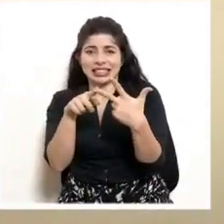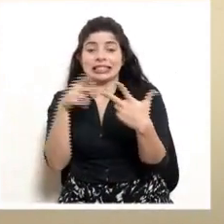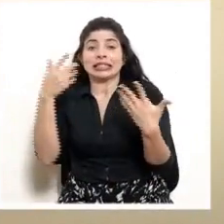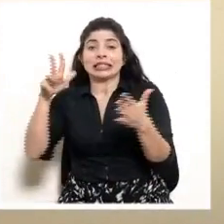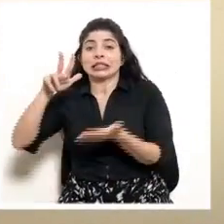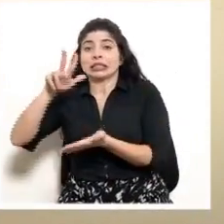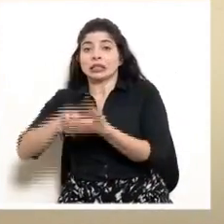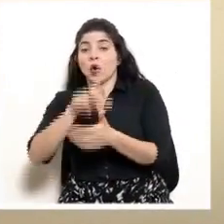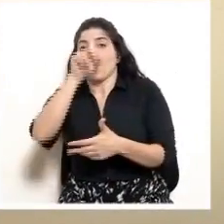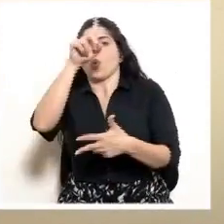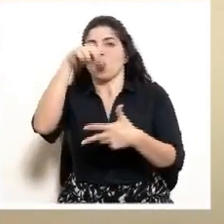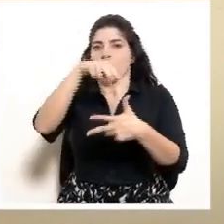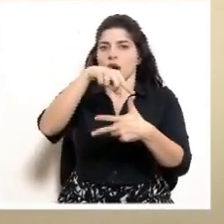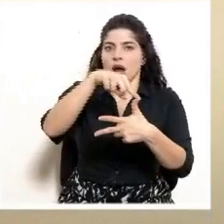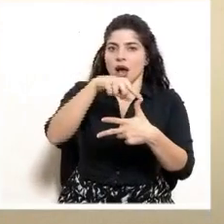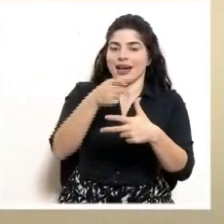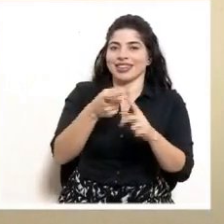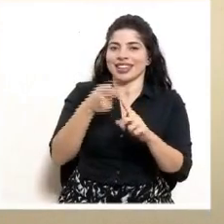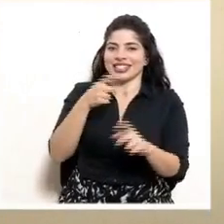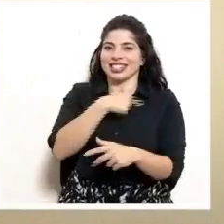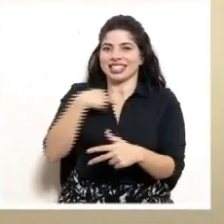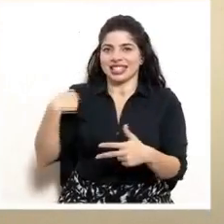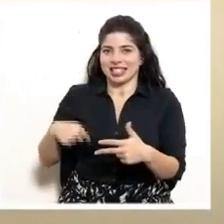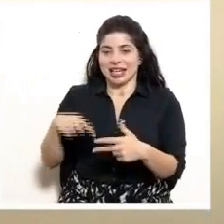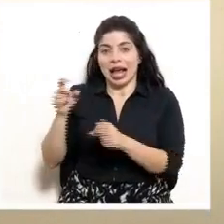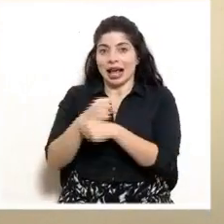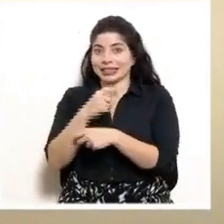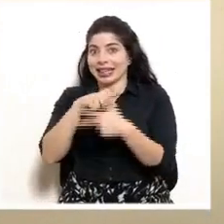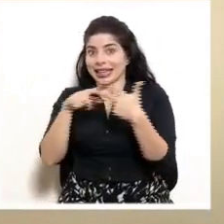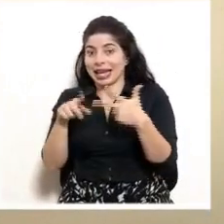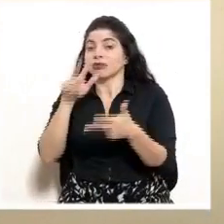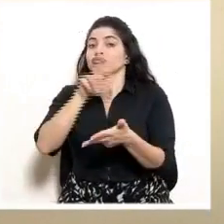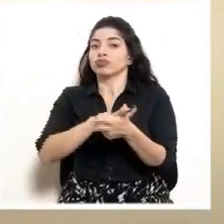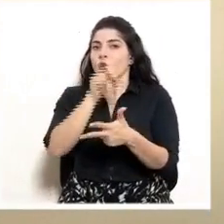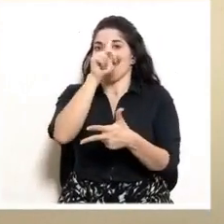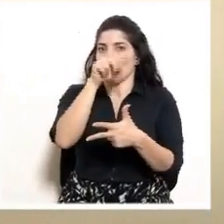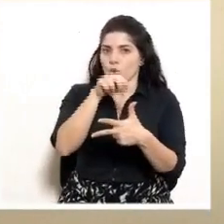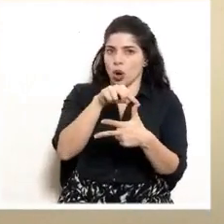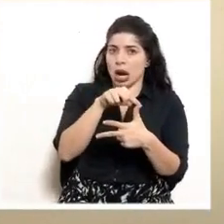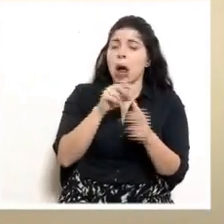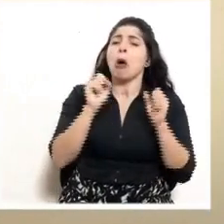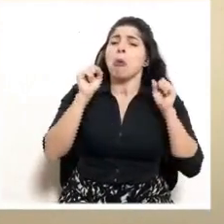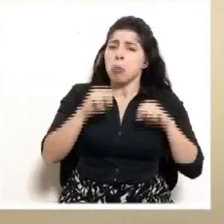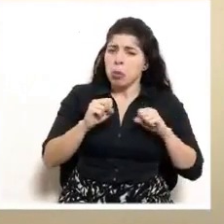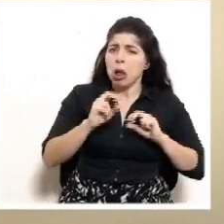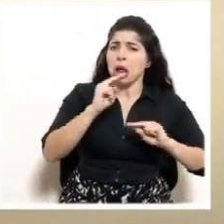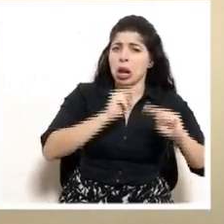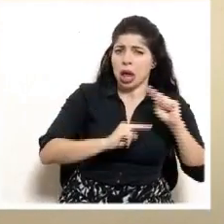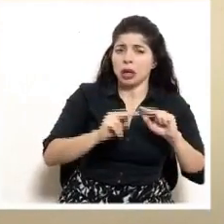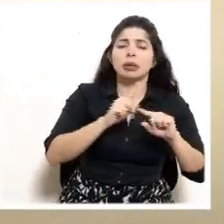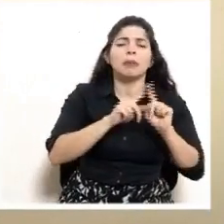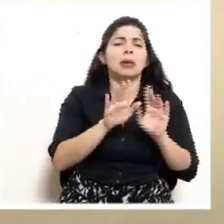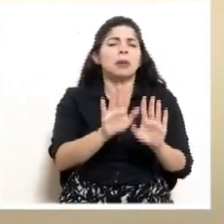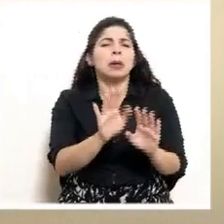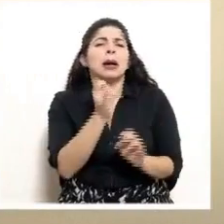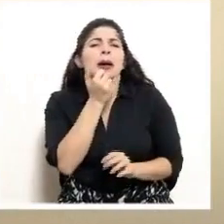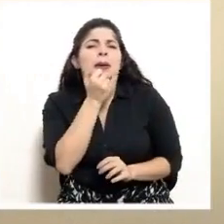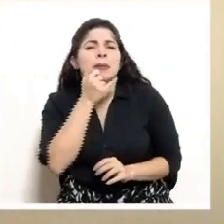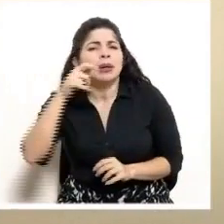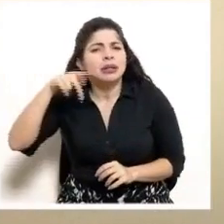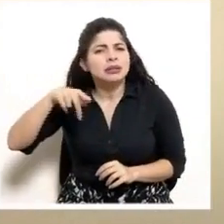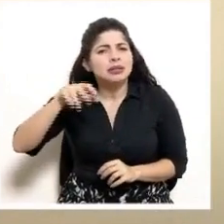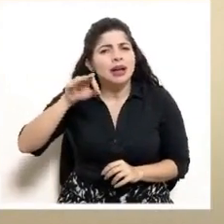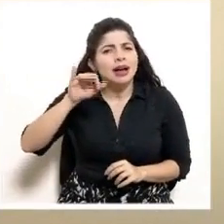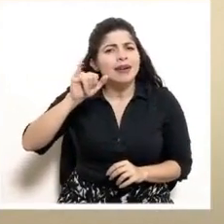específica. Entonces, esas gestiones se pueden hacer. Lo que sucede con lo de Pfizer es que Pfizer